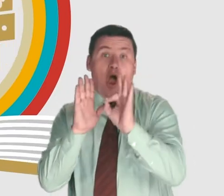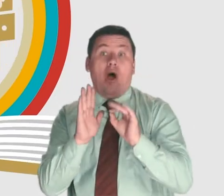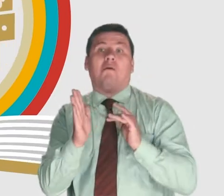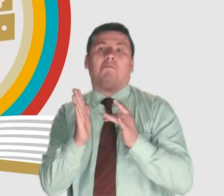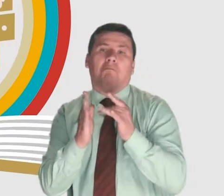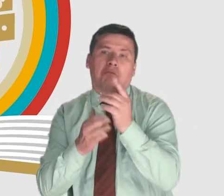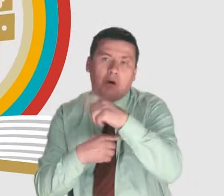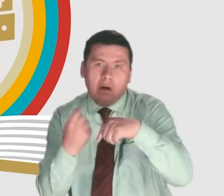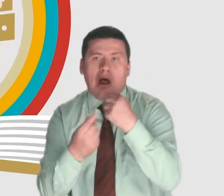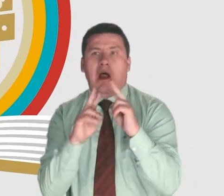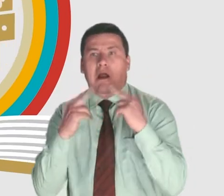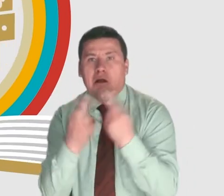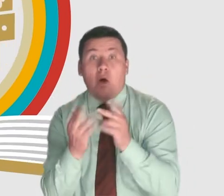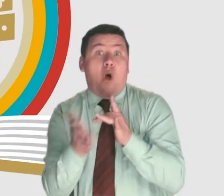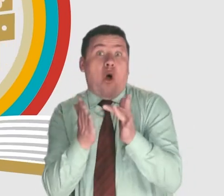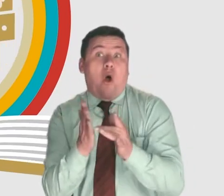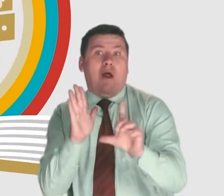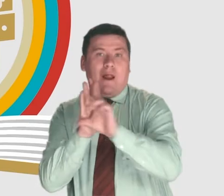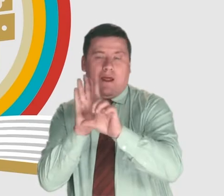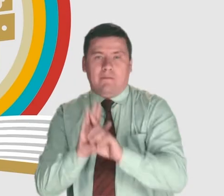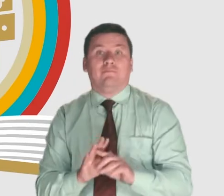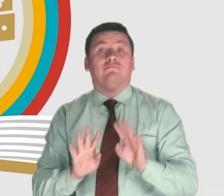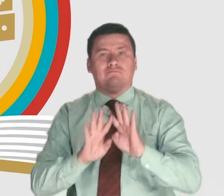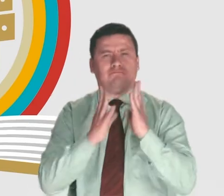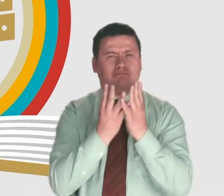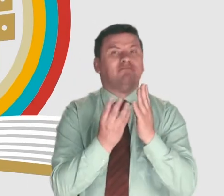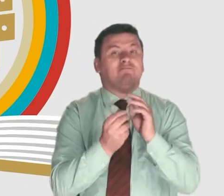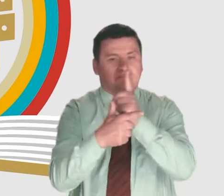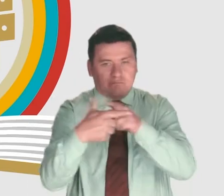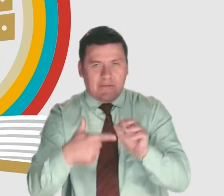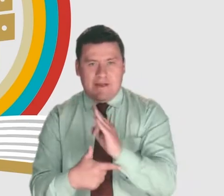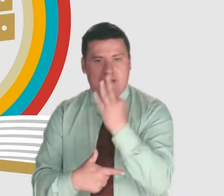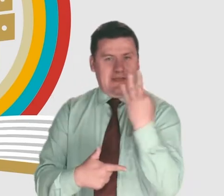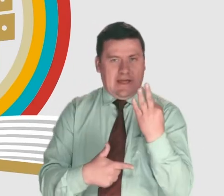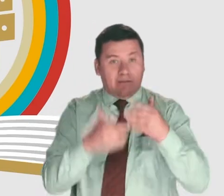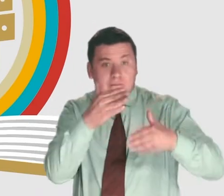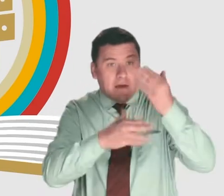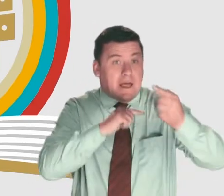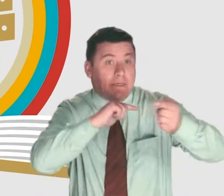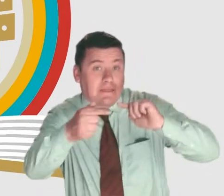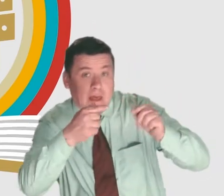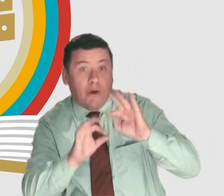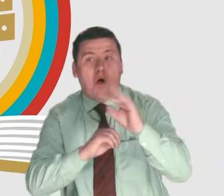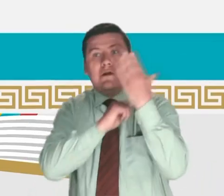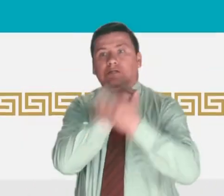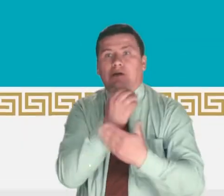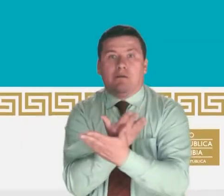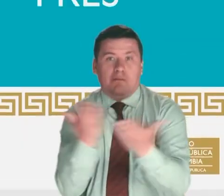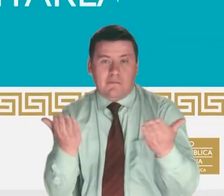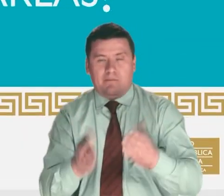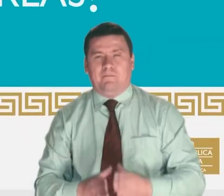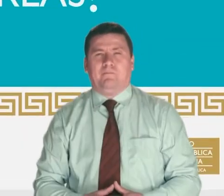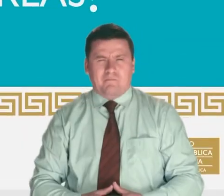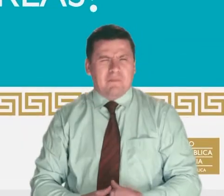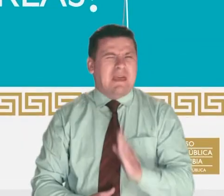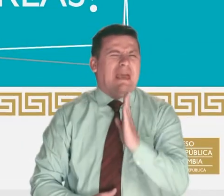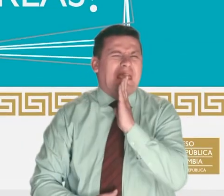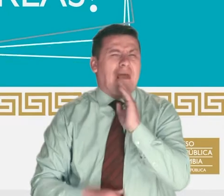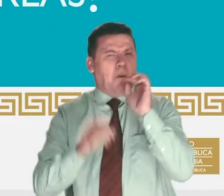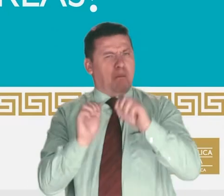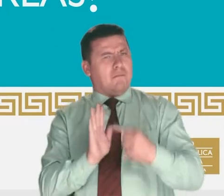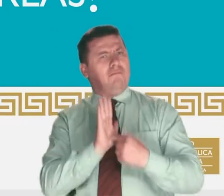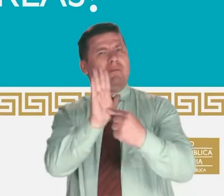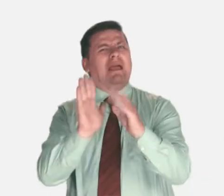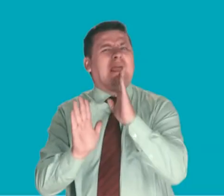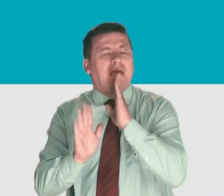orgánicas y ordinarias. El procedimiento se puede dividir en tres partes, iniciativa, debates y sanción. ¿Quiénes pueden